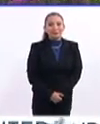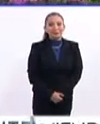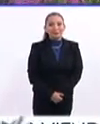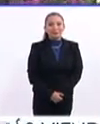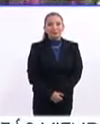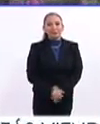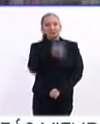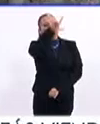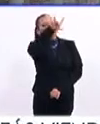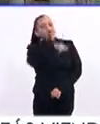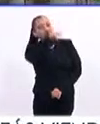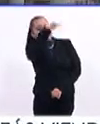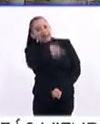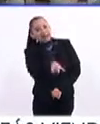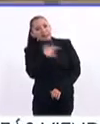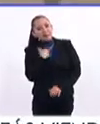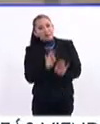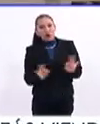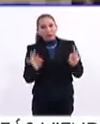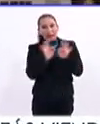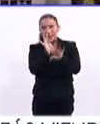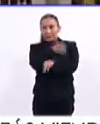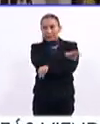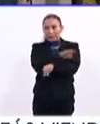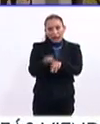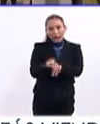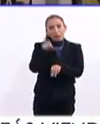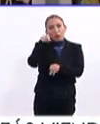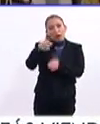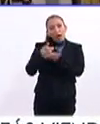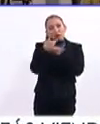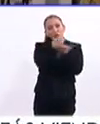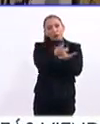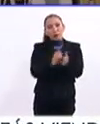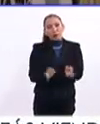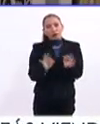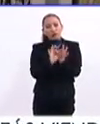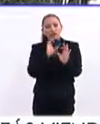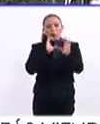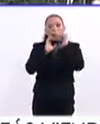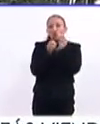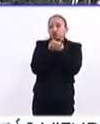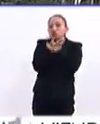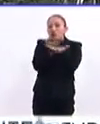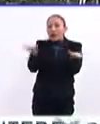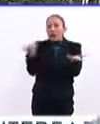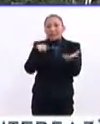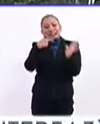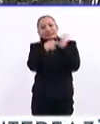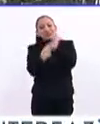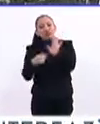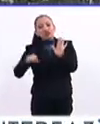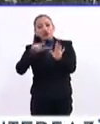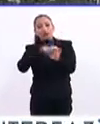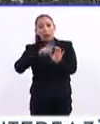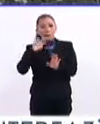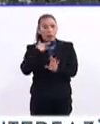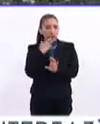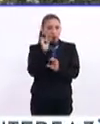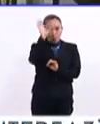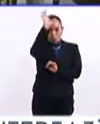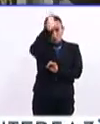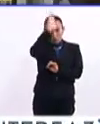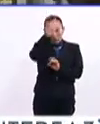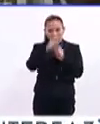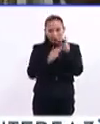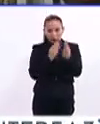Un cartel es una pieza esencial del diseño por ser una herramienta importante de comunicación y del reflejo social, político y